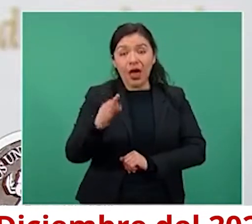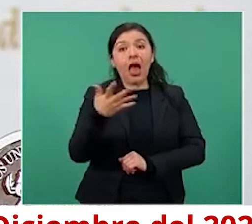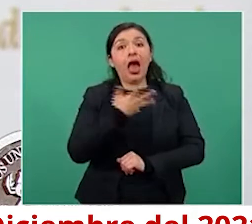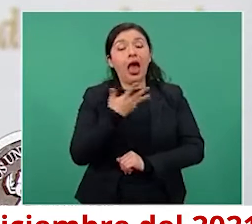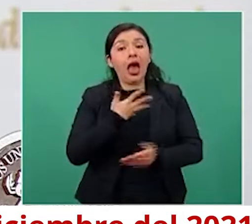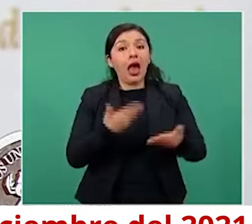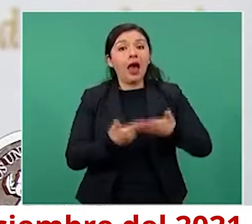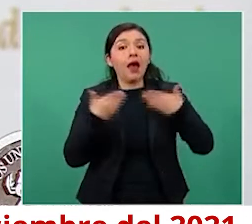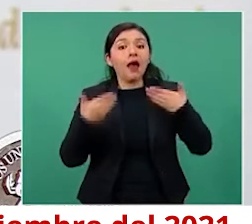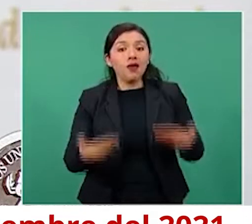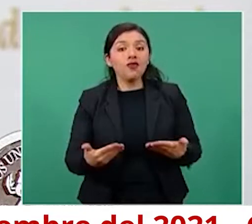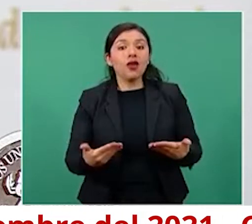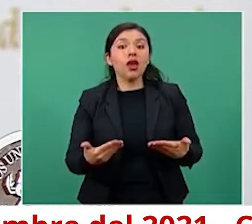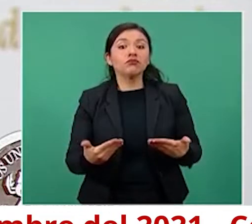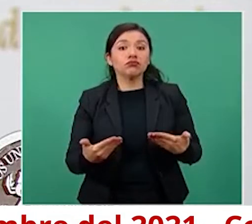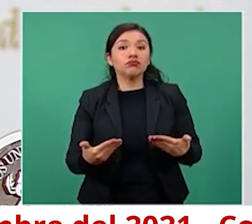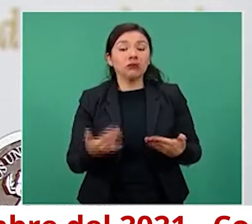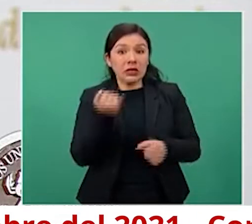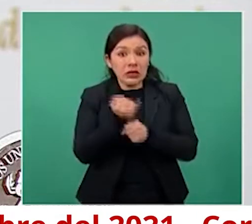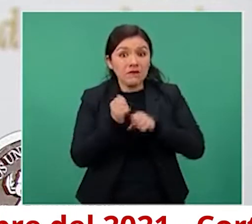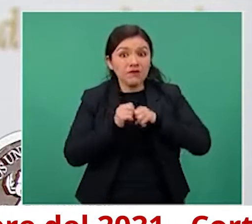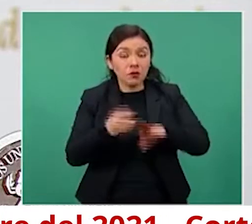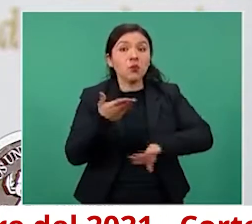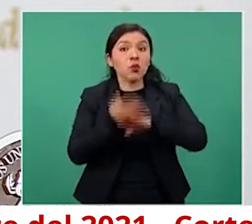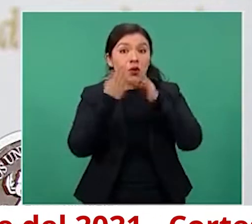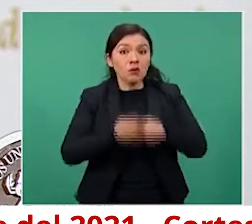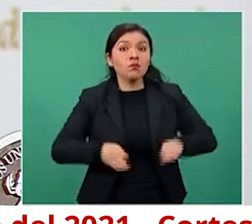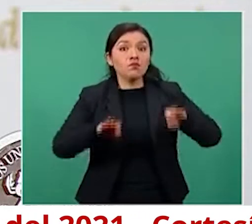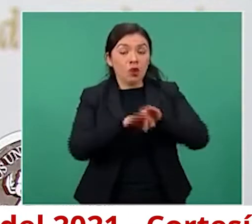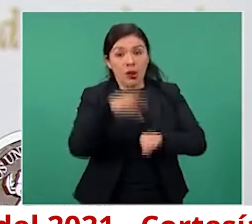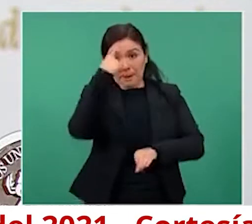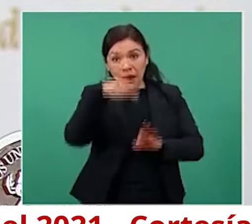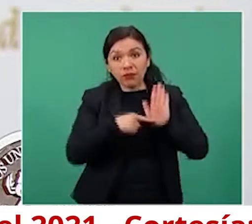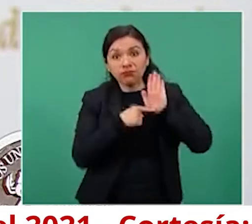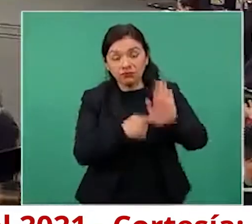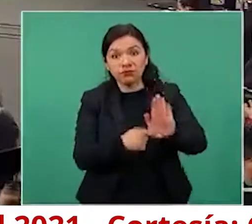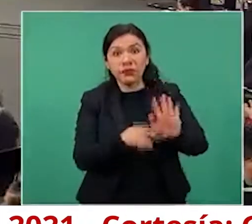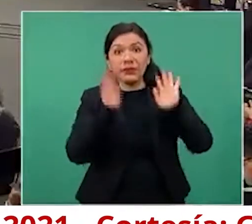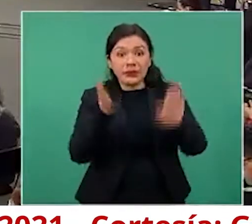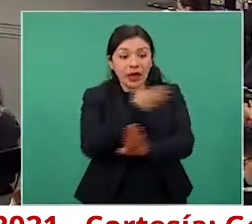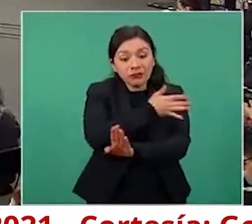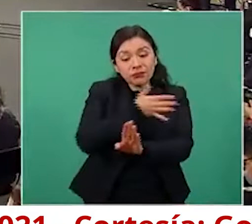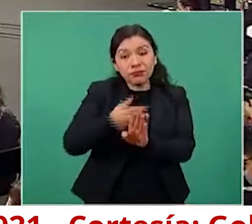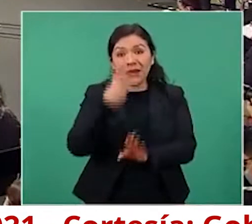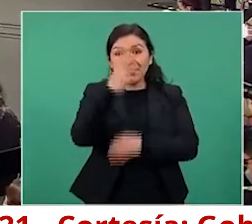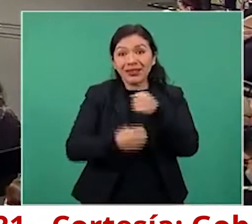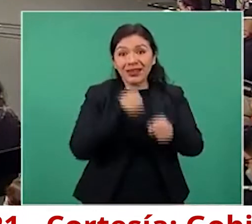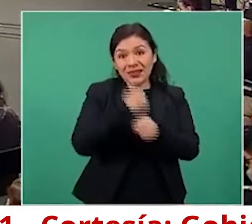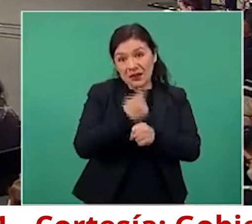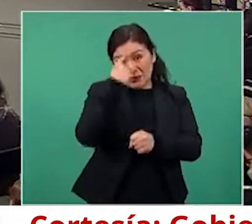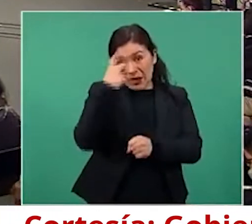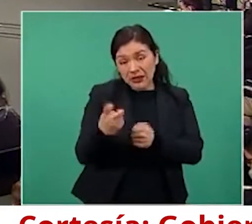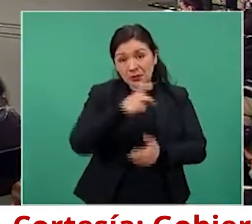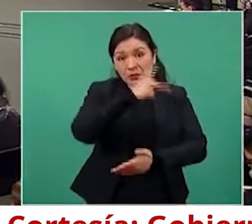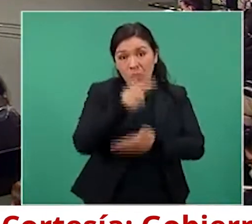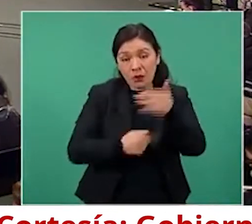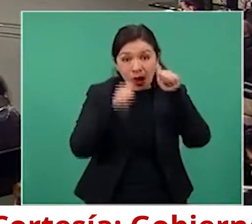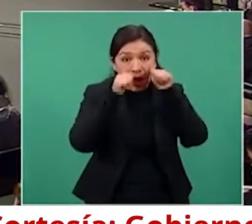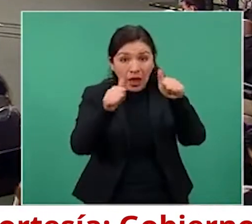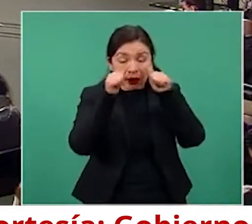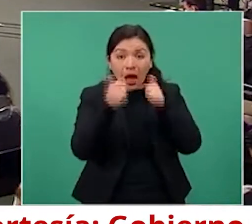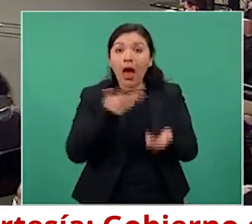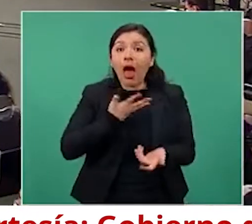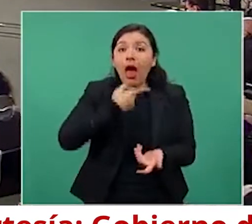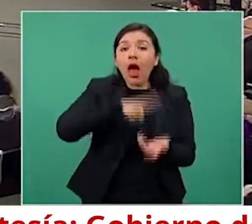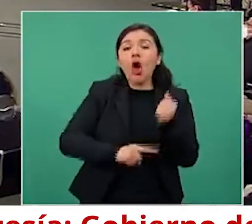datos que destacar porque dentro de los tres años de funcionamiento de este programa son 2